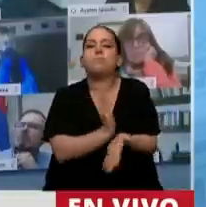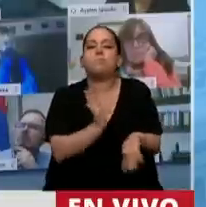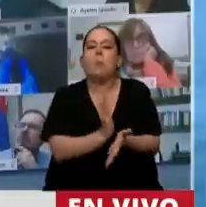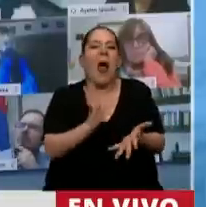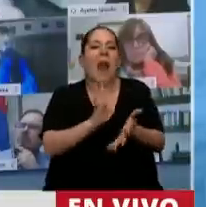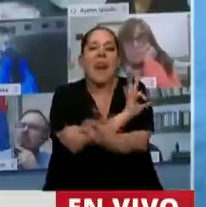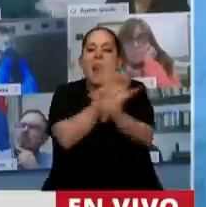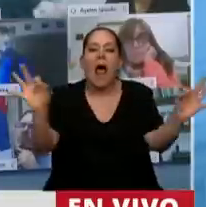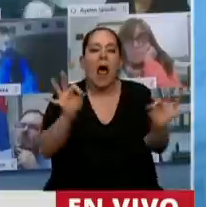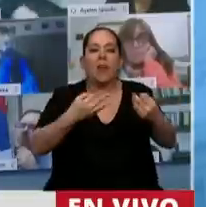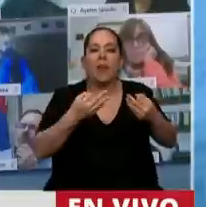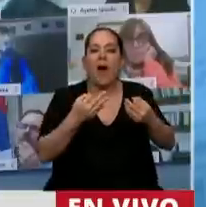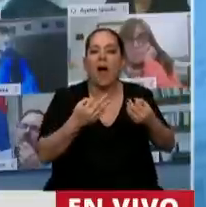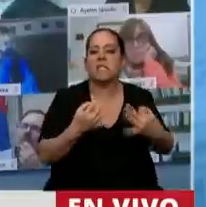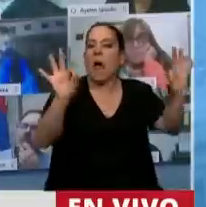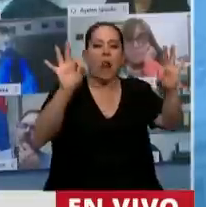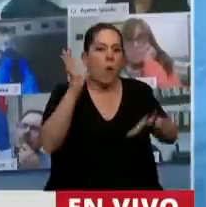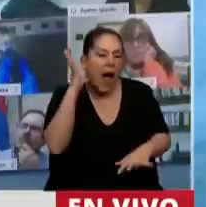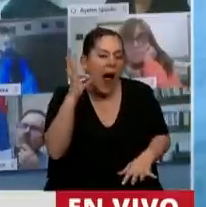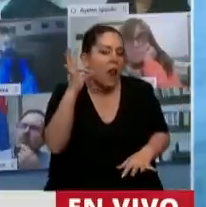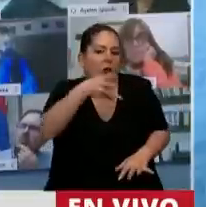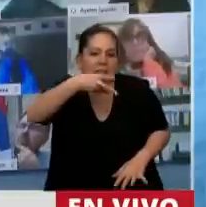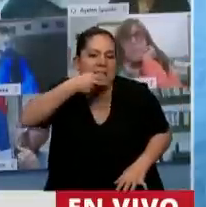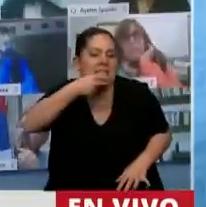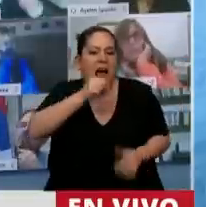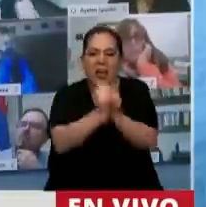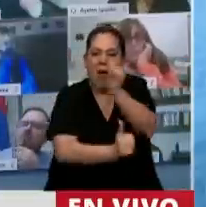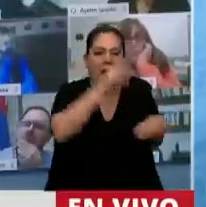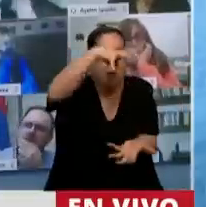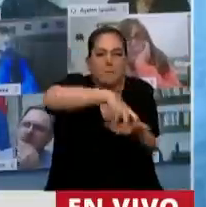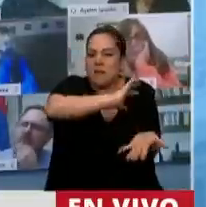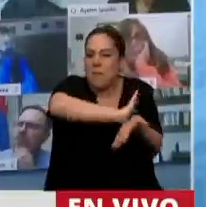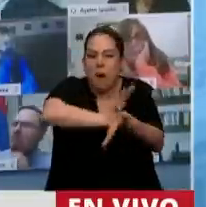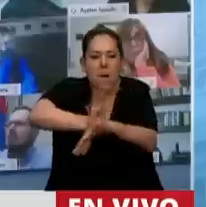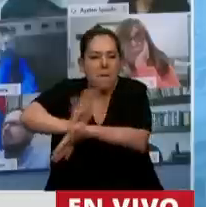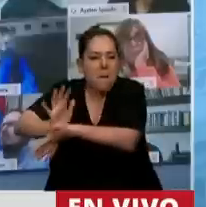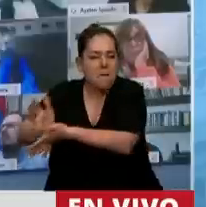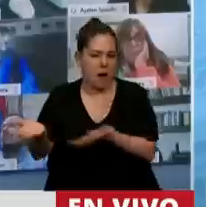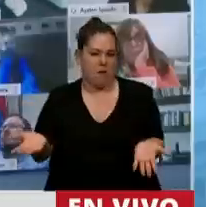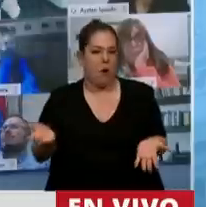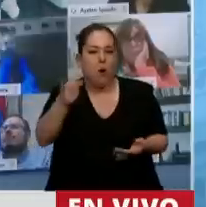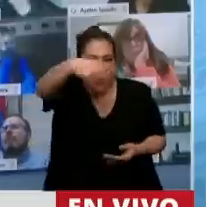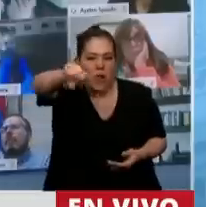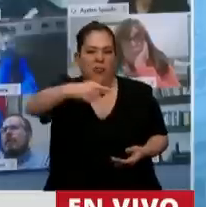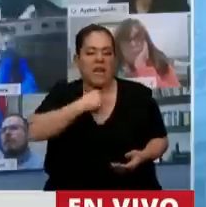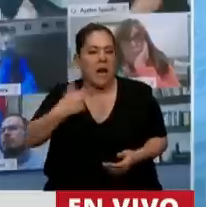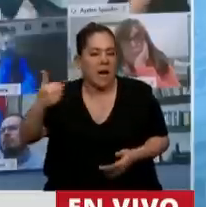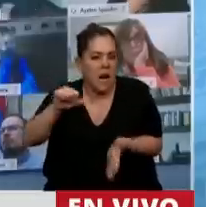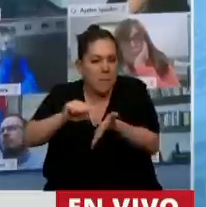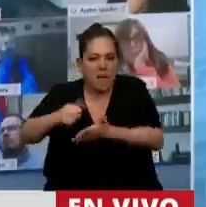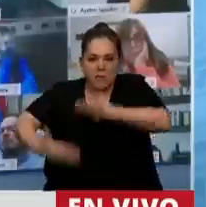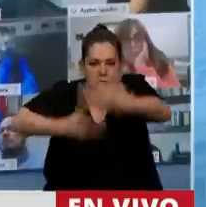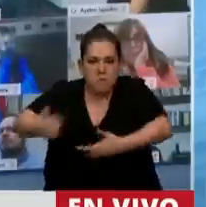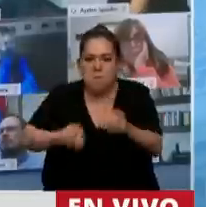mediana empresa en pie mínimamente permitan que este gobierno que quiere sacar al país adelante tenga la